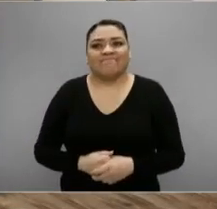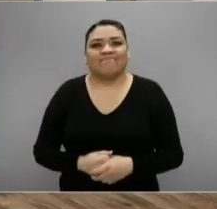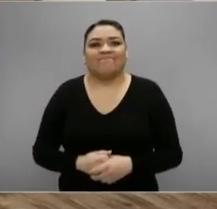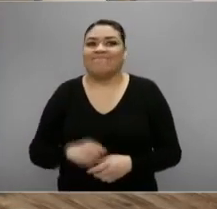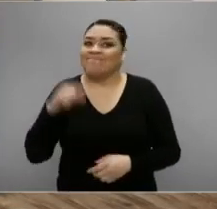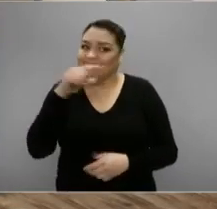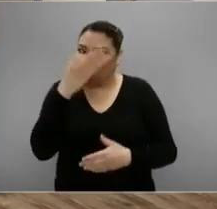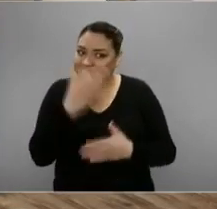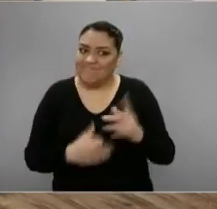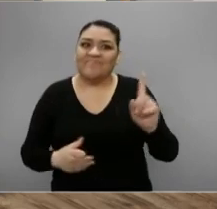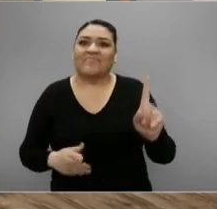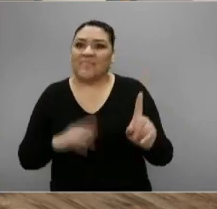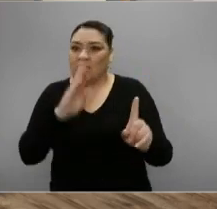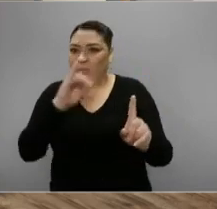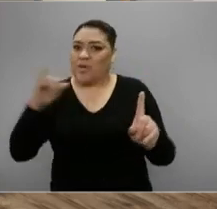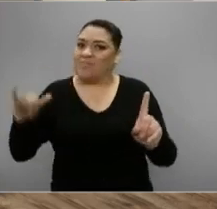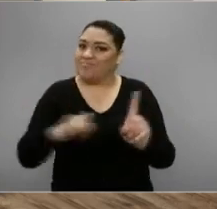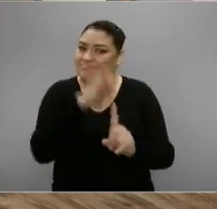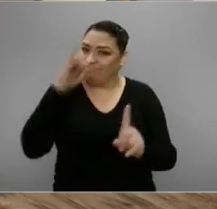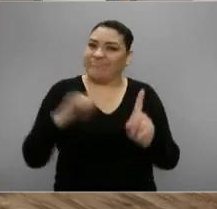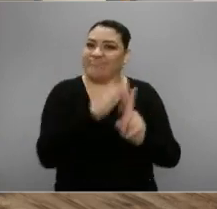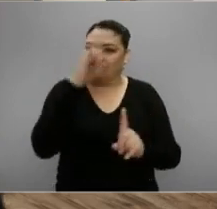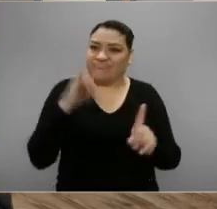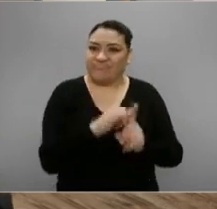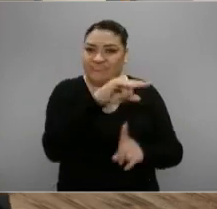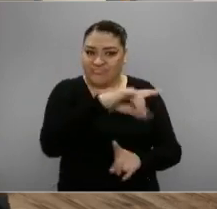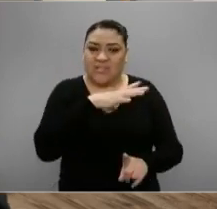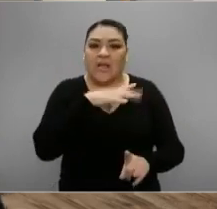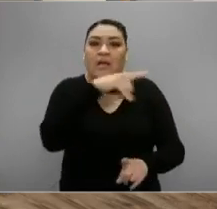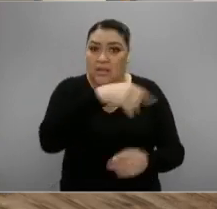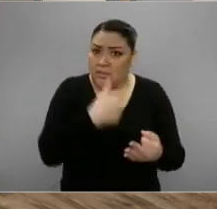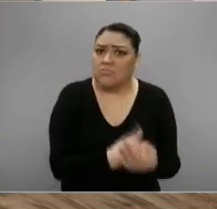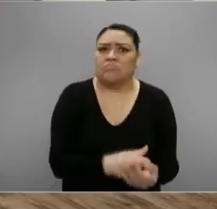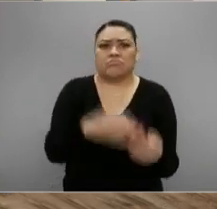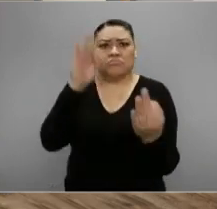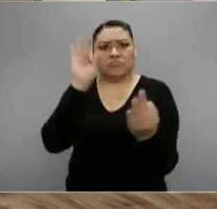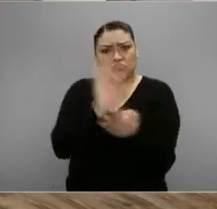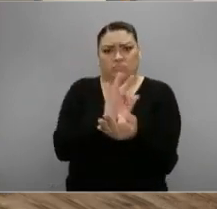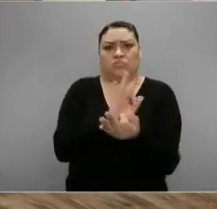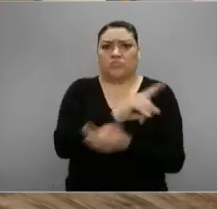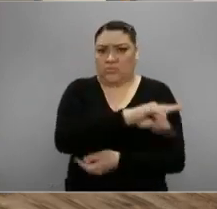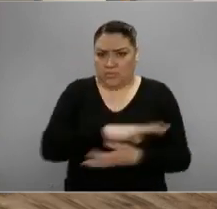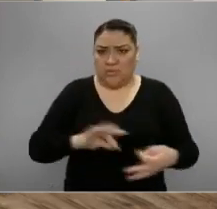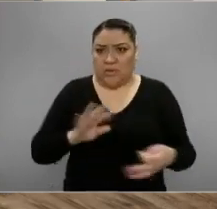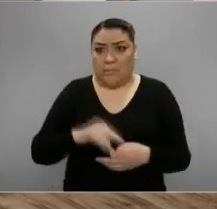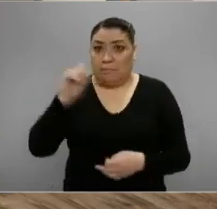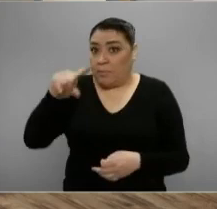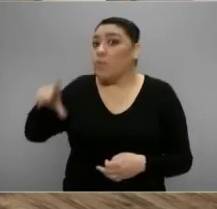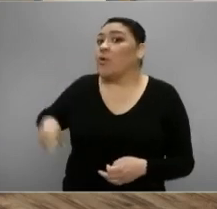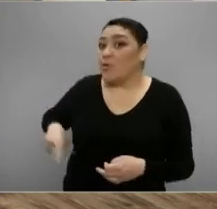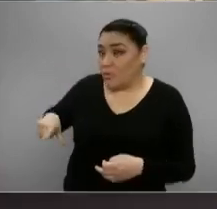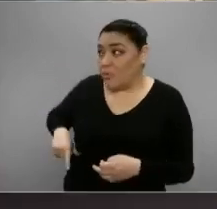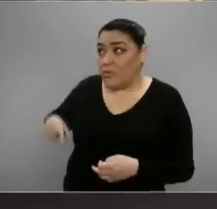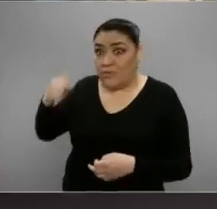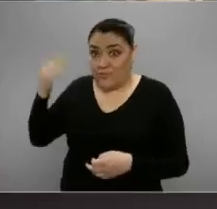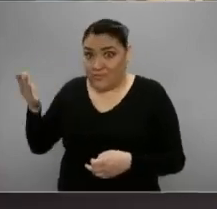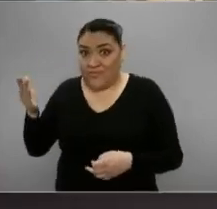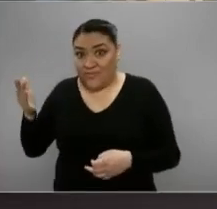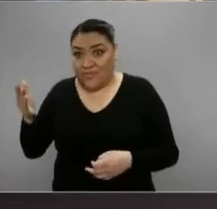estaba haciéndole bullying a Bonilla. O sea, tiene su dosis de valentía siendo del mismo gobierno. Claro.